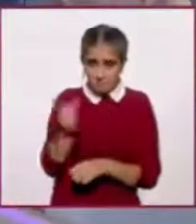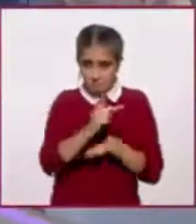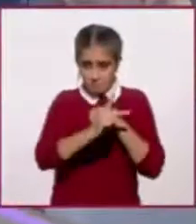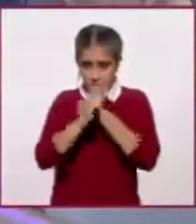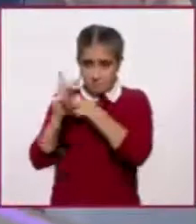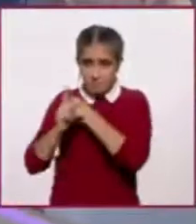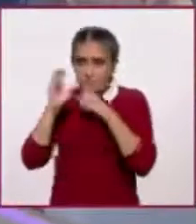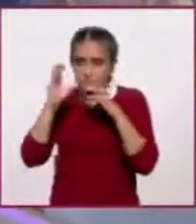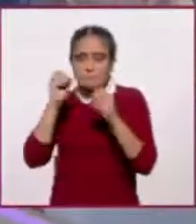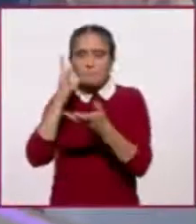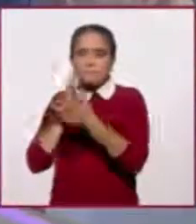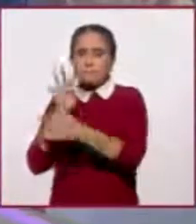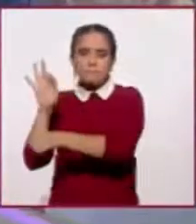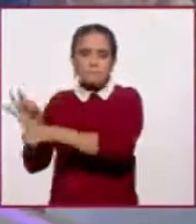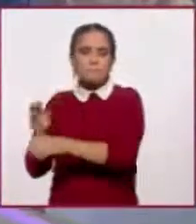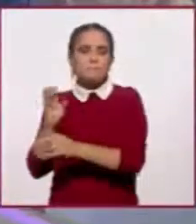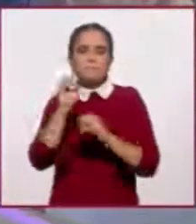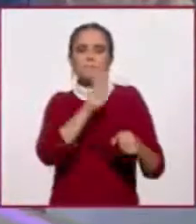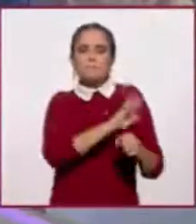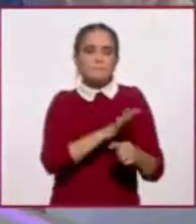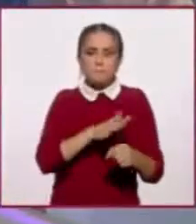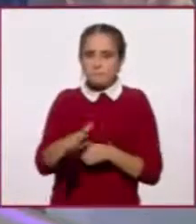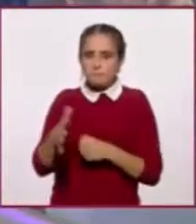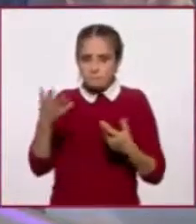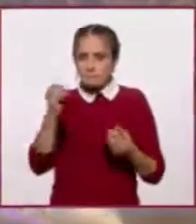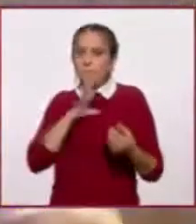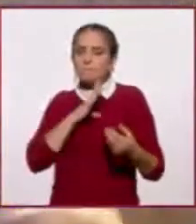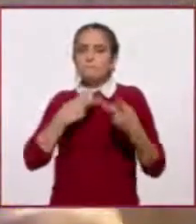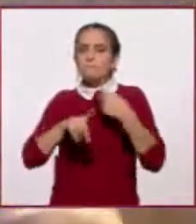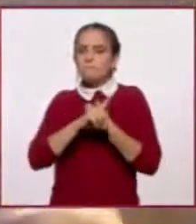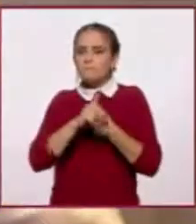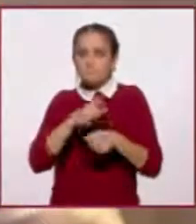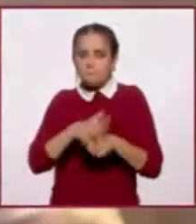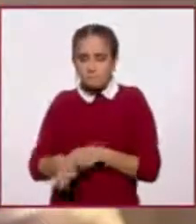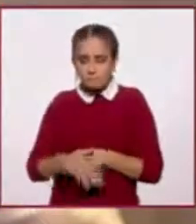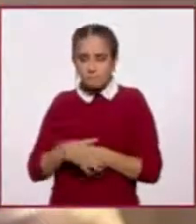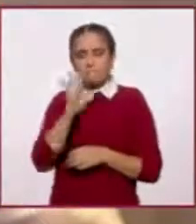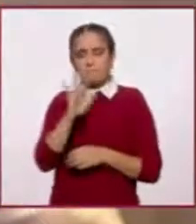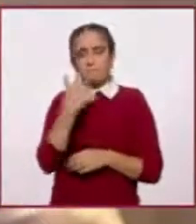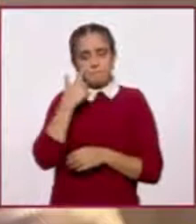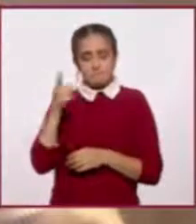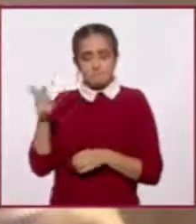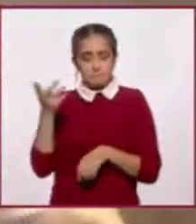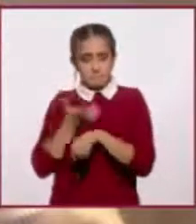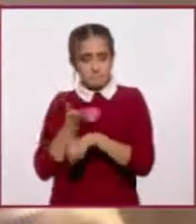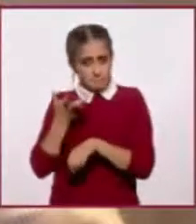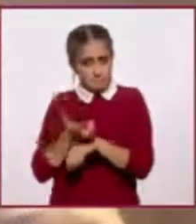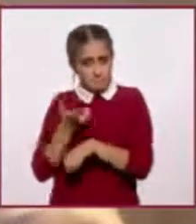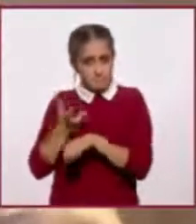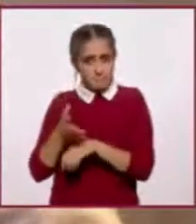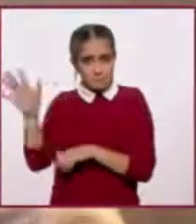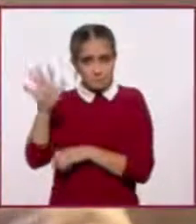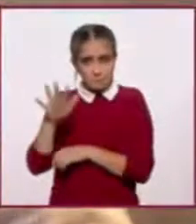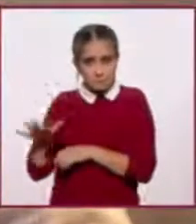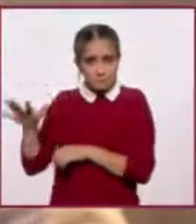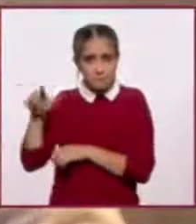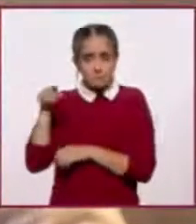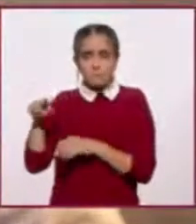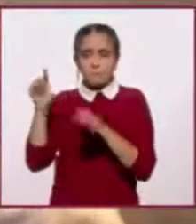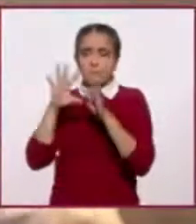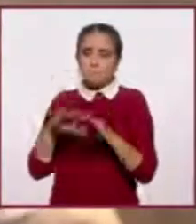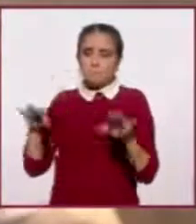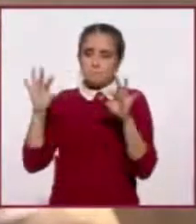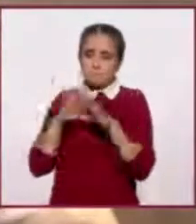que el saldo será más positivo de lo que se esperaba, respecto a Estados Unidos, puede que los números que se presenté al final